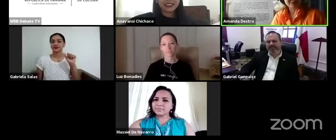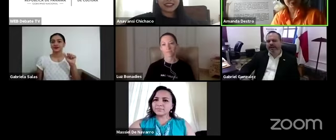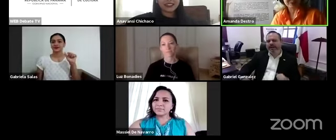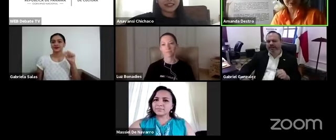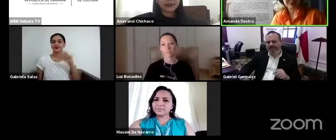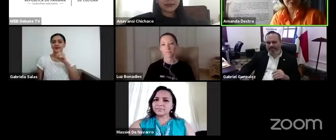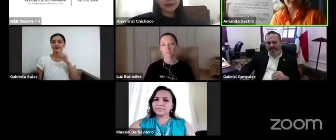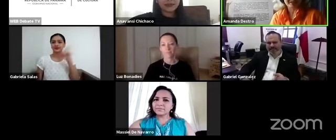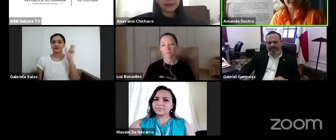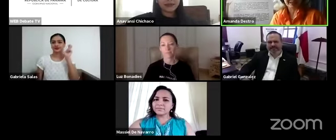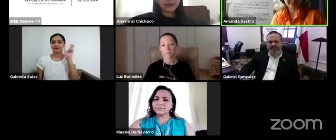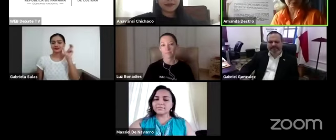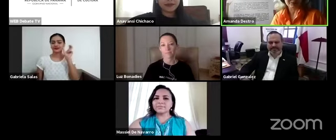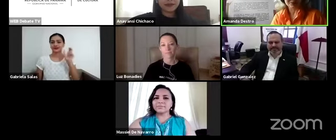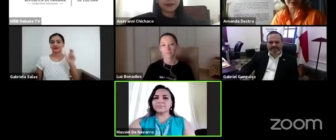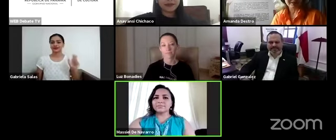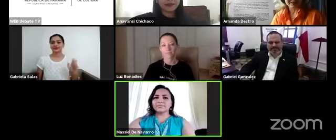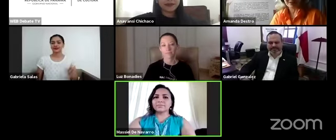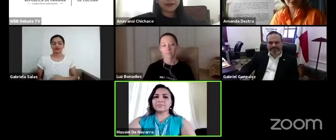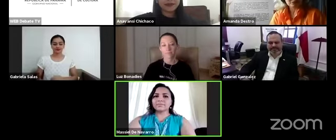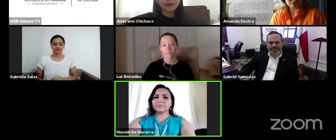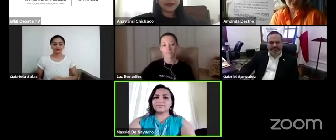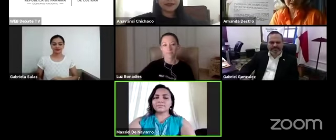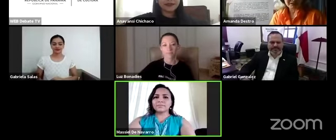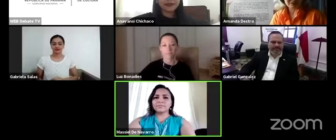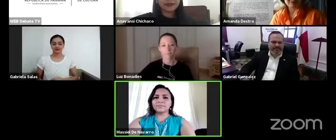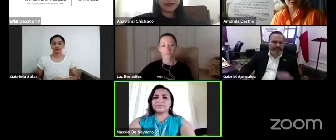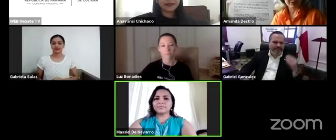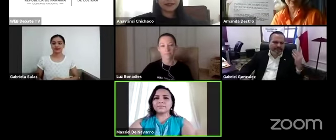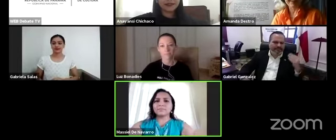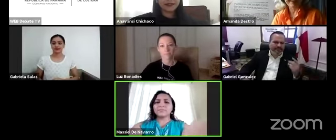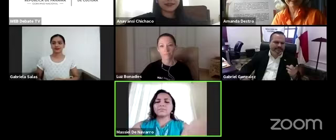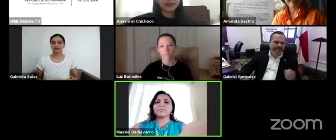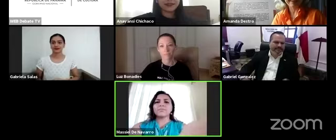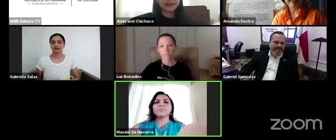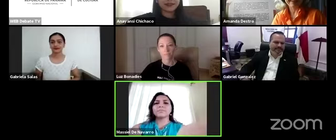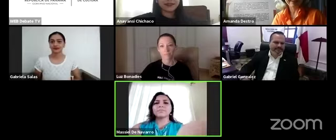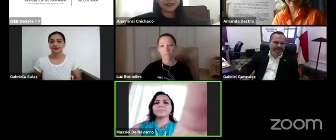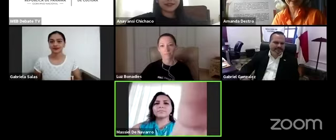investigación, momentos recreativos y todo lo que llevan los museos.